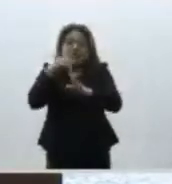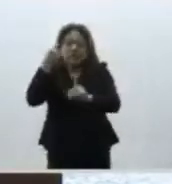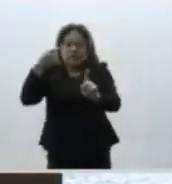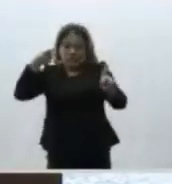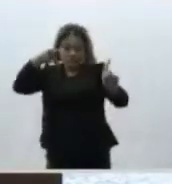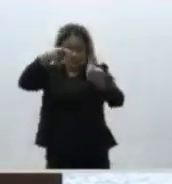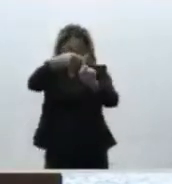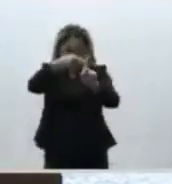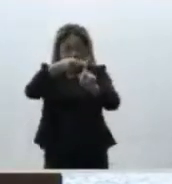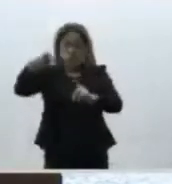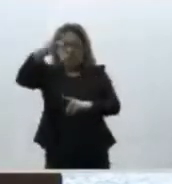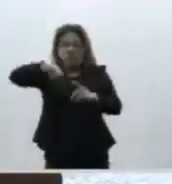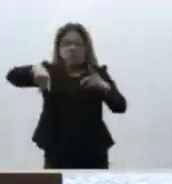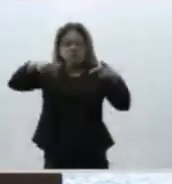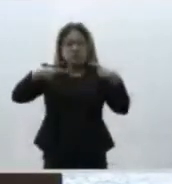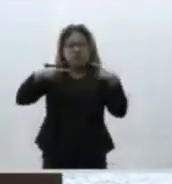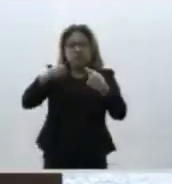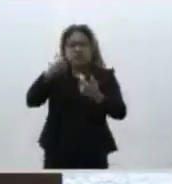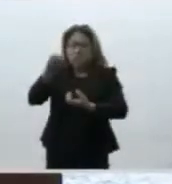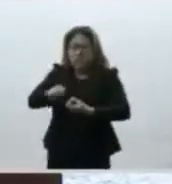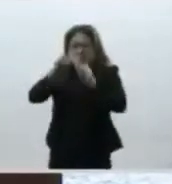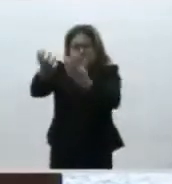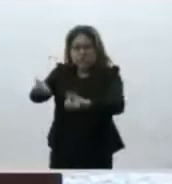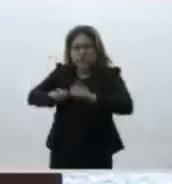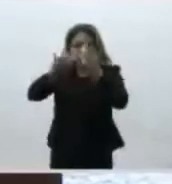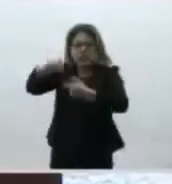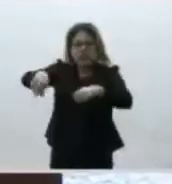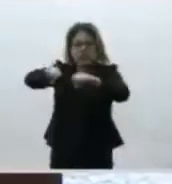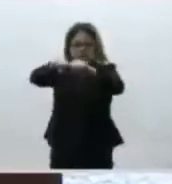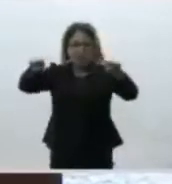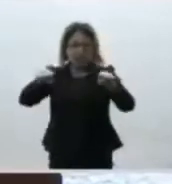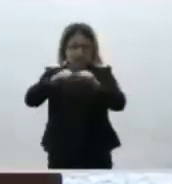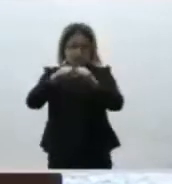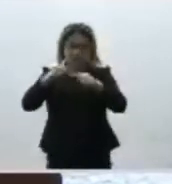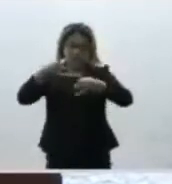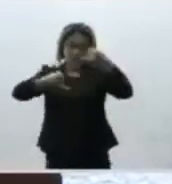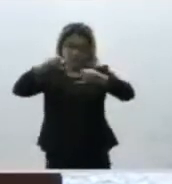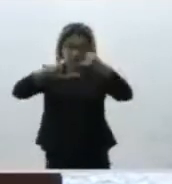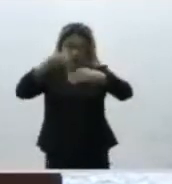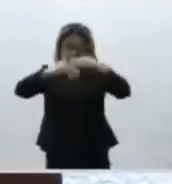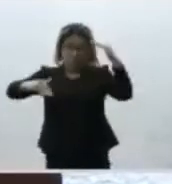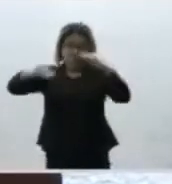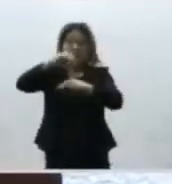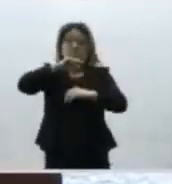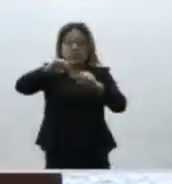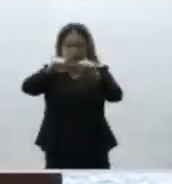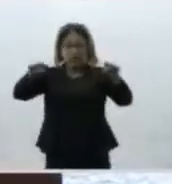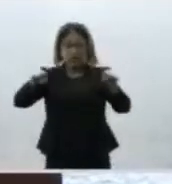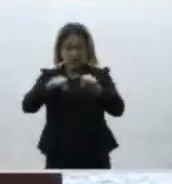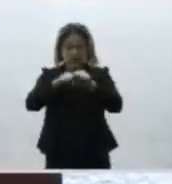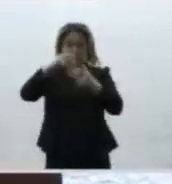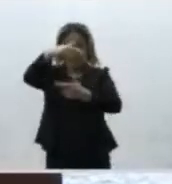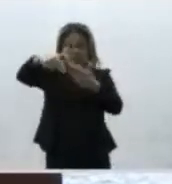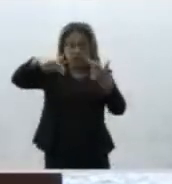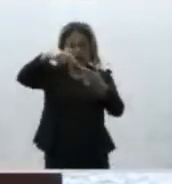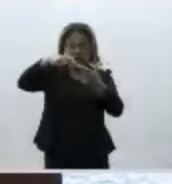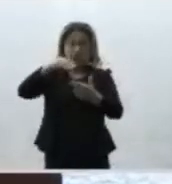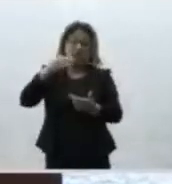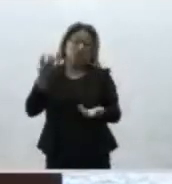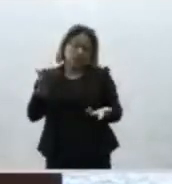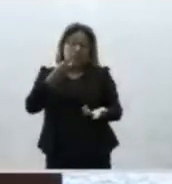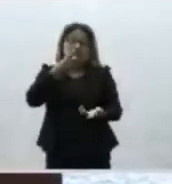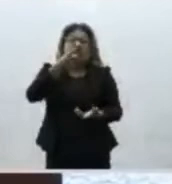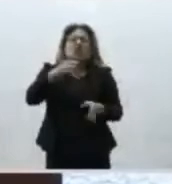el criterio que prevalece en la integración de la sala superior como de la sala regional desde el tribunal electoral es de